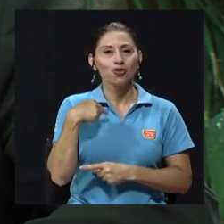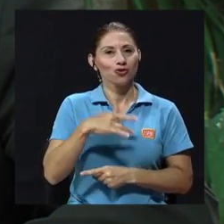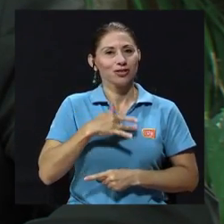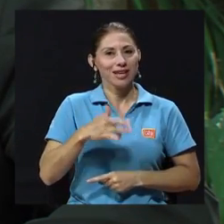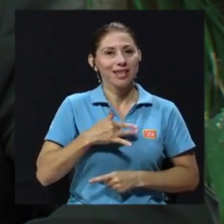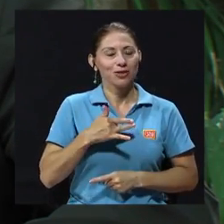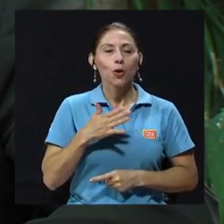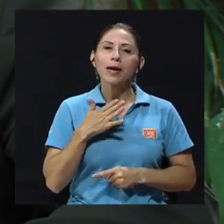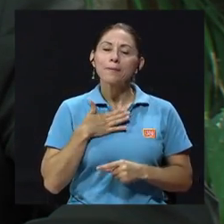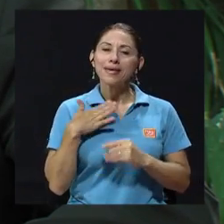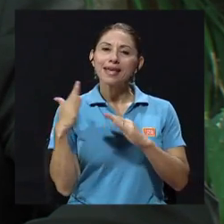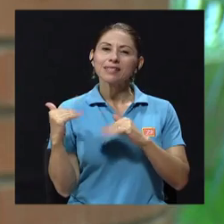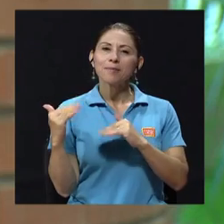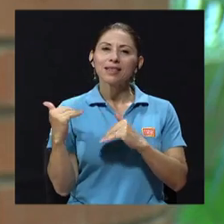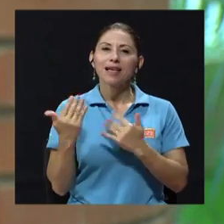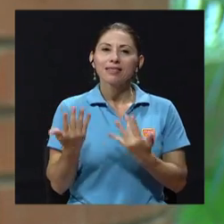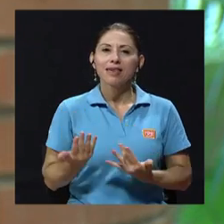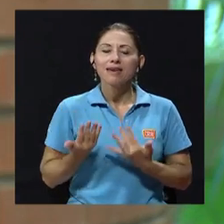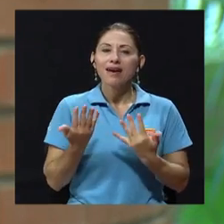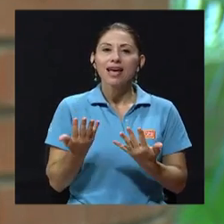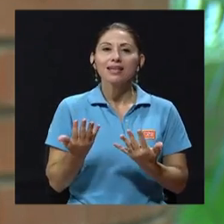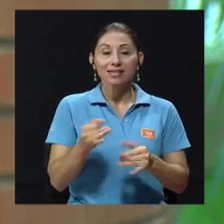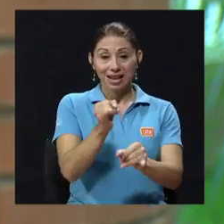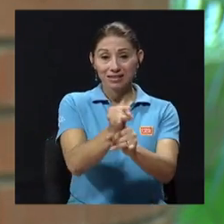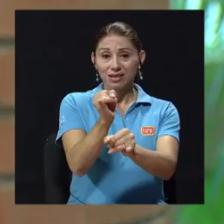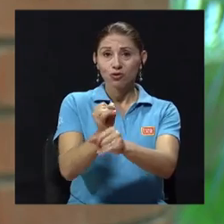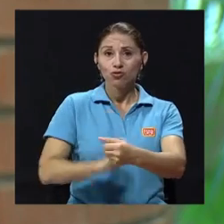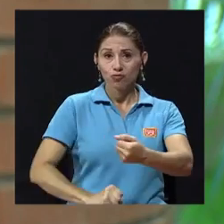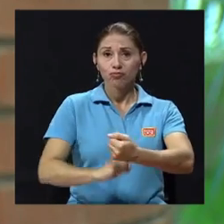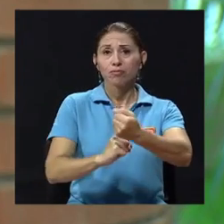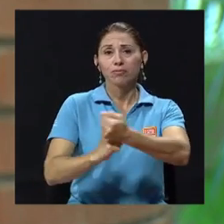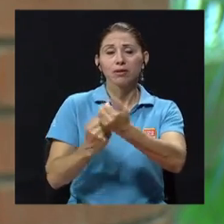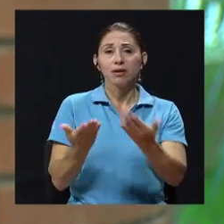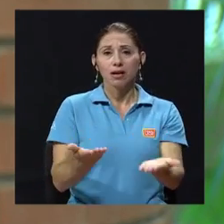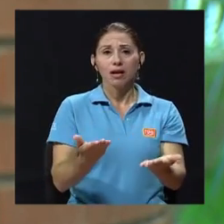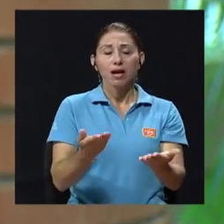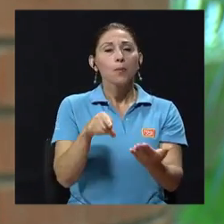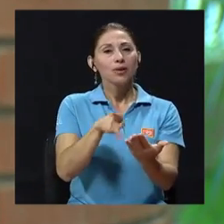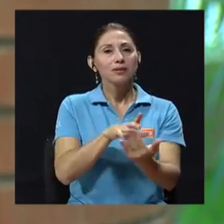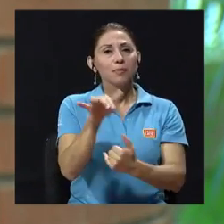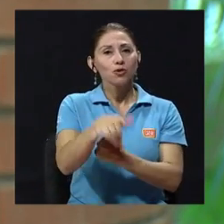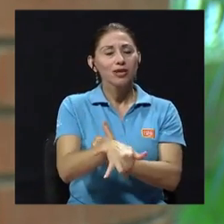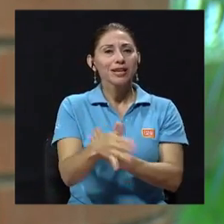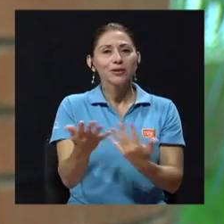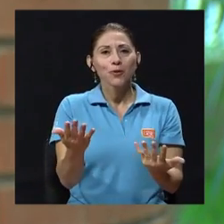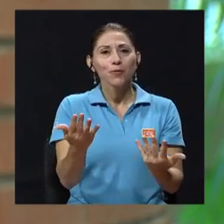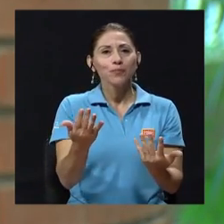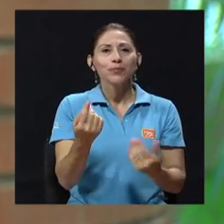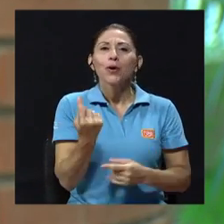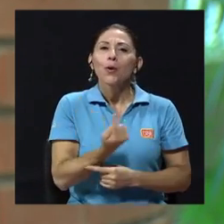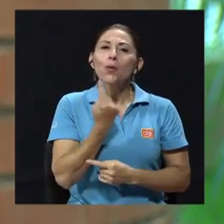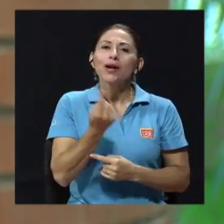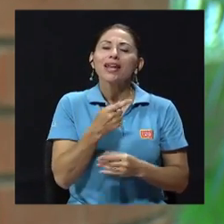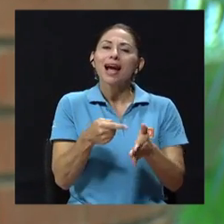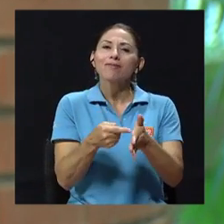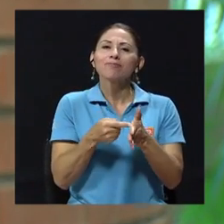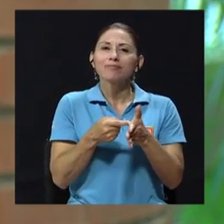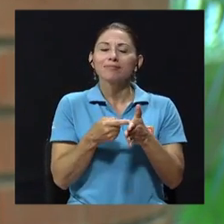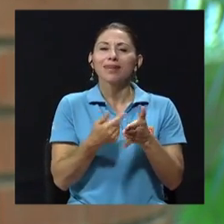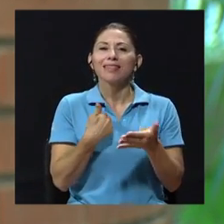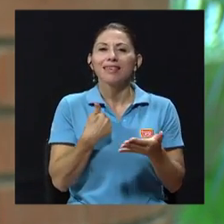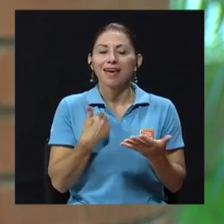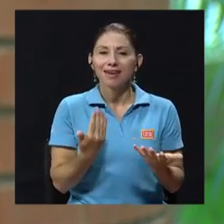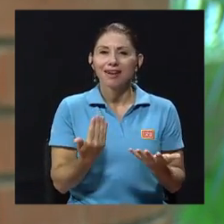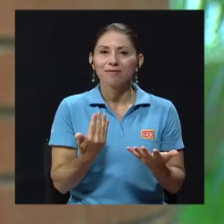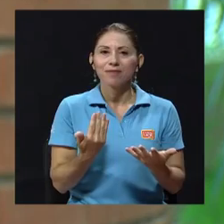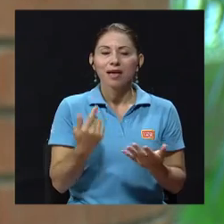mi expectativa es que haya un apoyo institucional porque este proyecto, yo creo que la única condición que